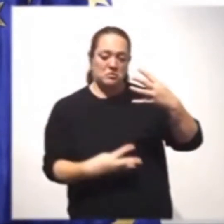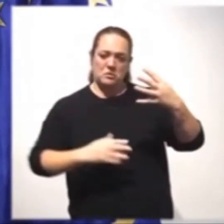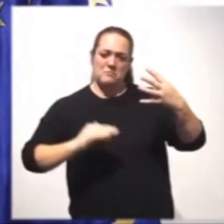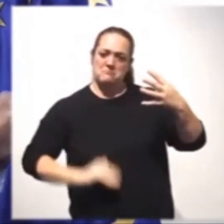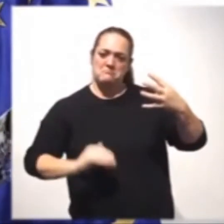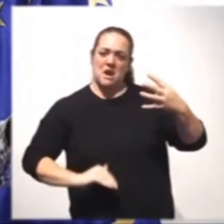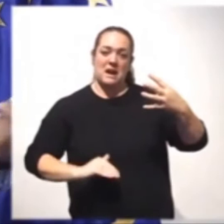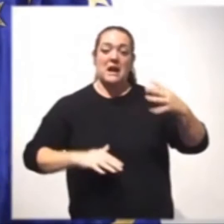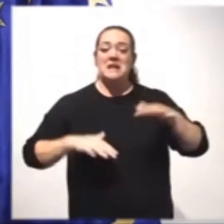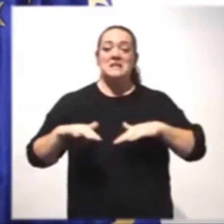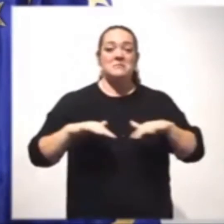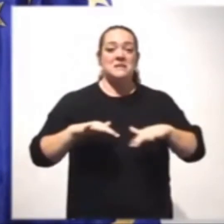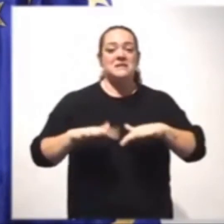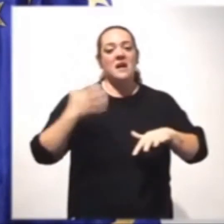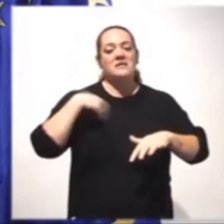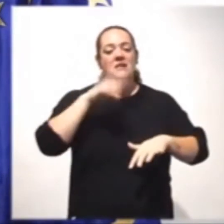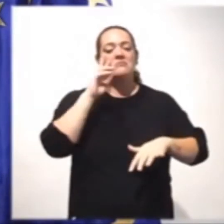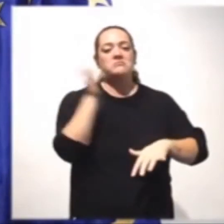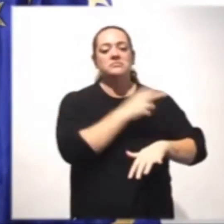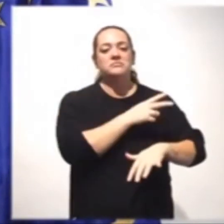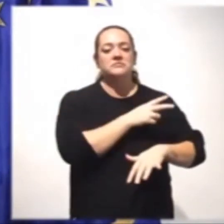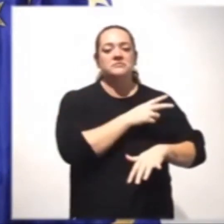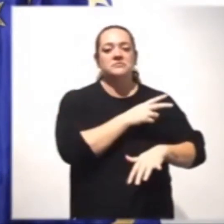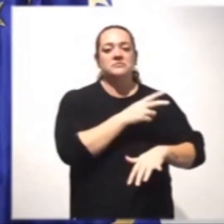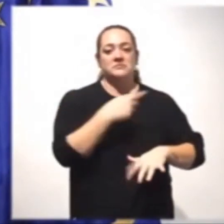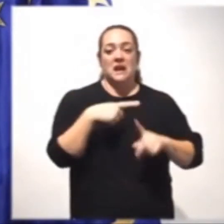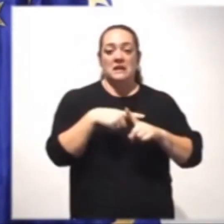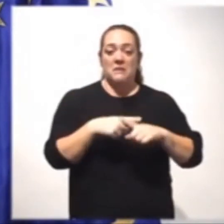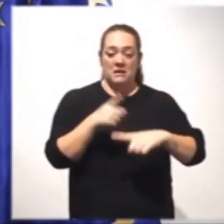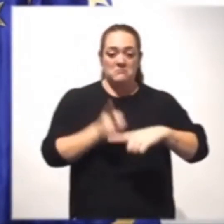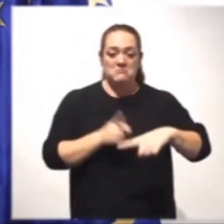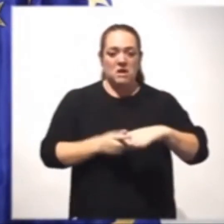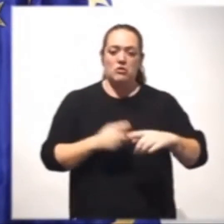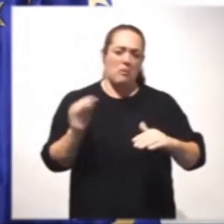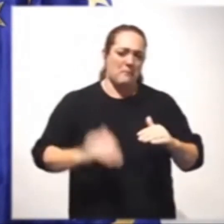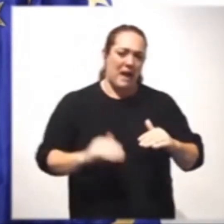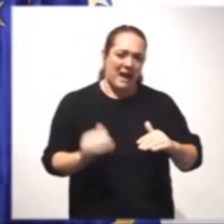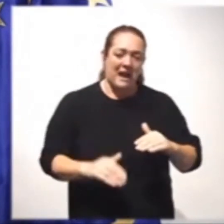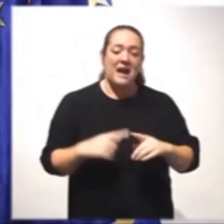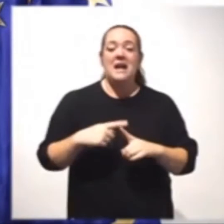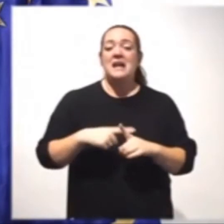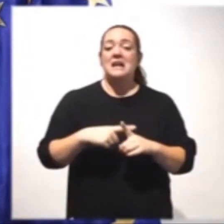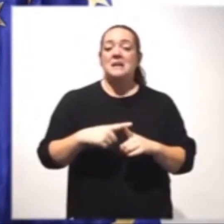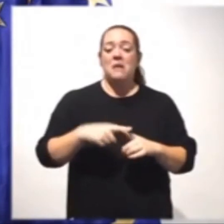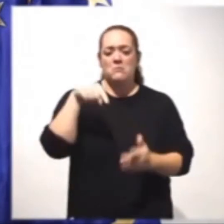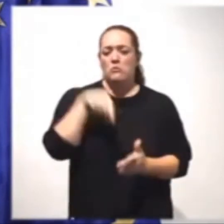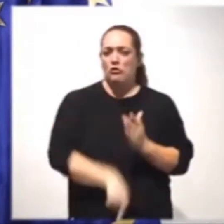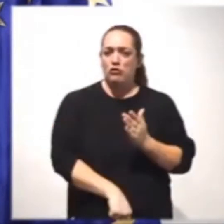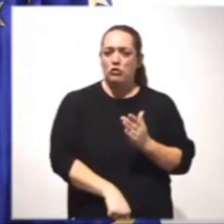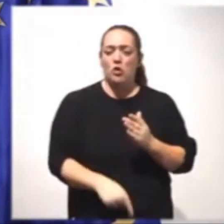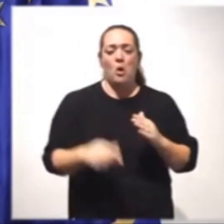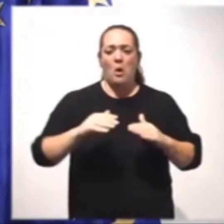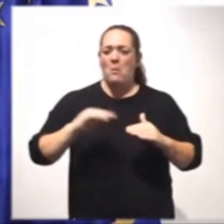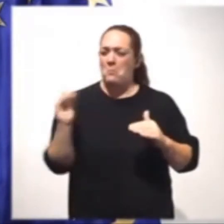La sismicidad, como ya hemos puesto, a nivel intermedio es baja y a nivel profundo es